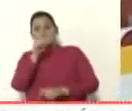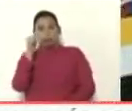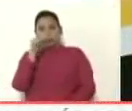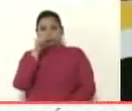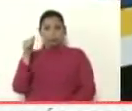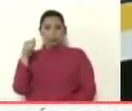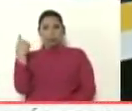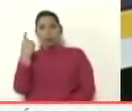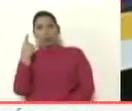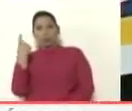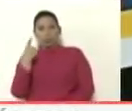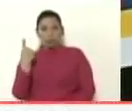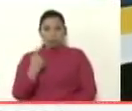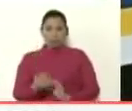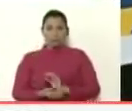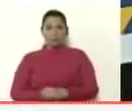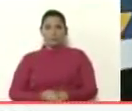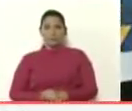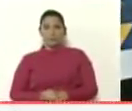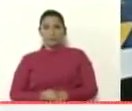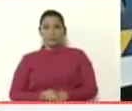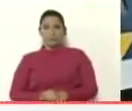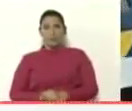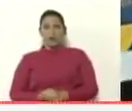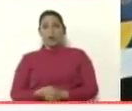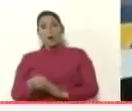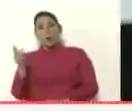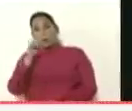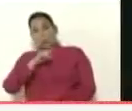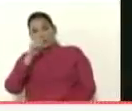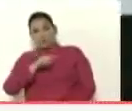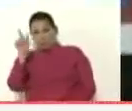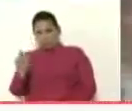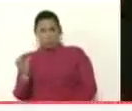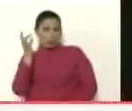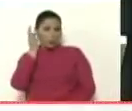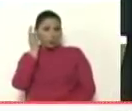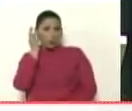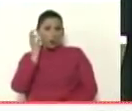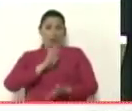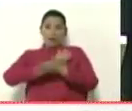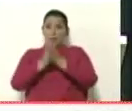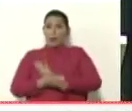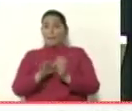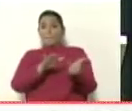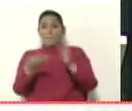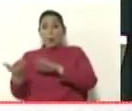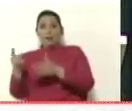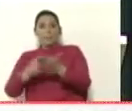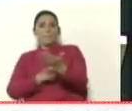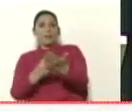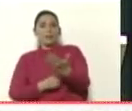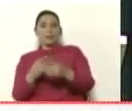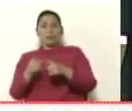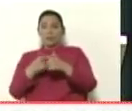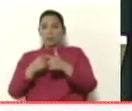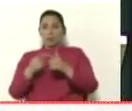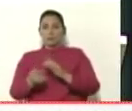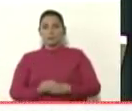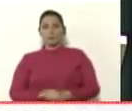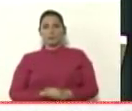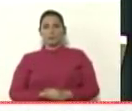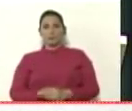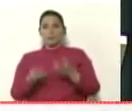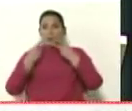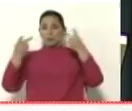Cúcuta la juerga con prostitutas del diputado opositor venezolano Superlano que acabó con la muerte de su primo diario